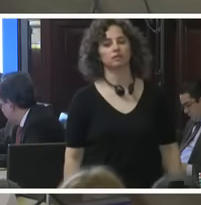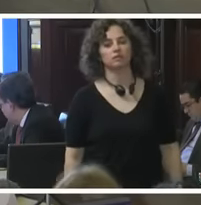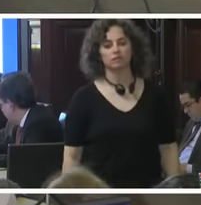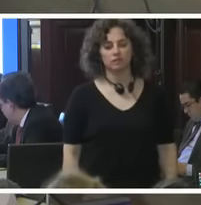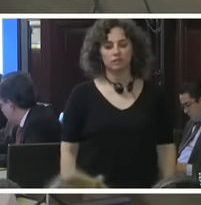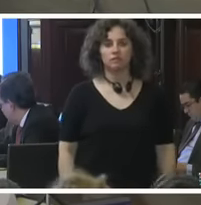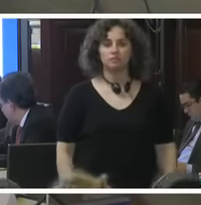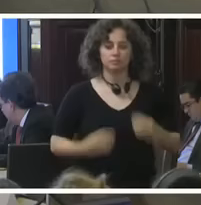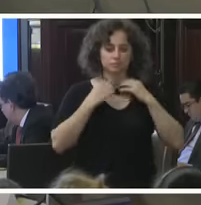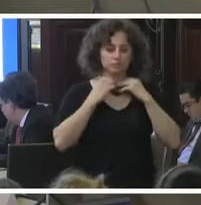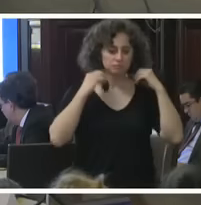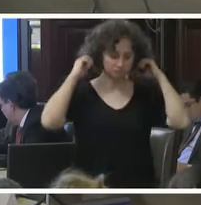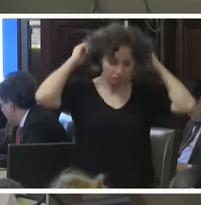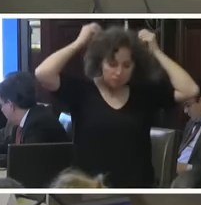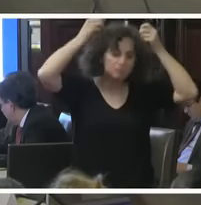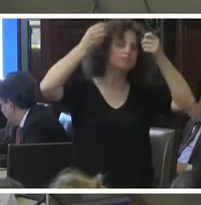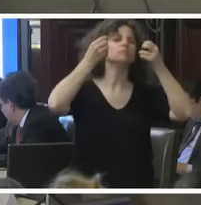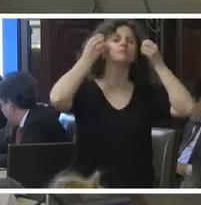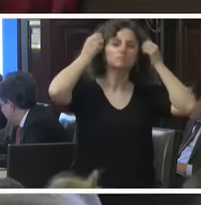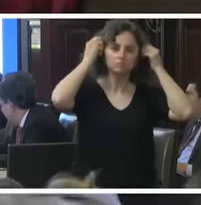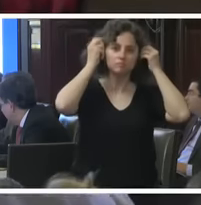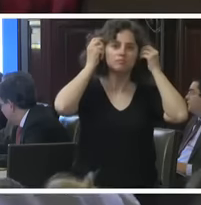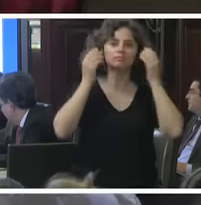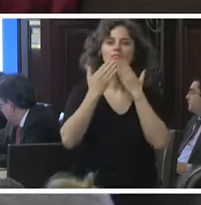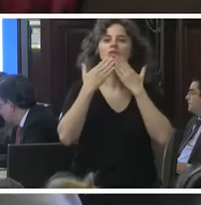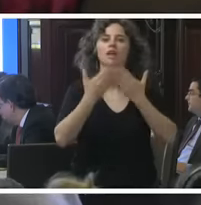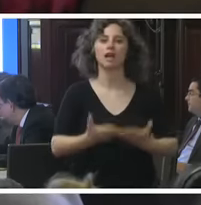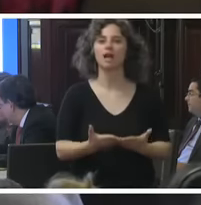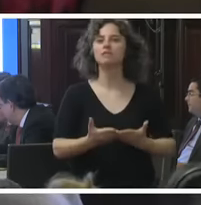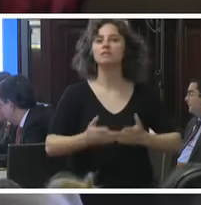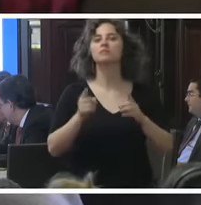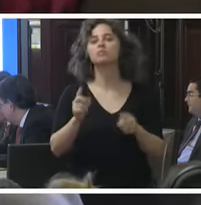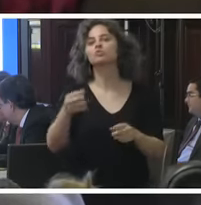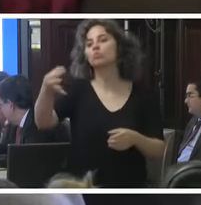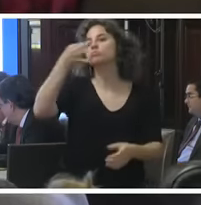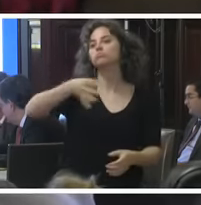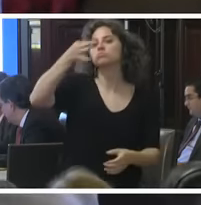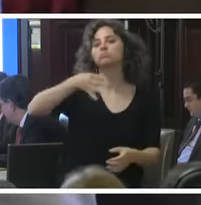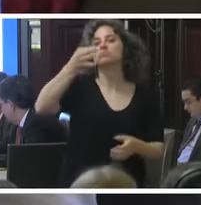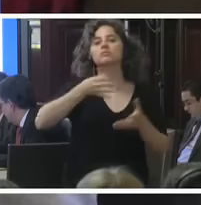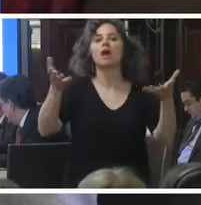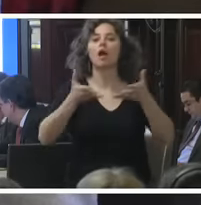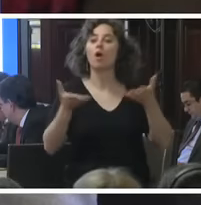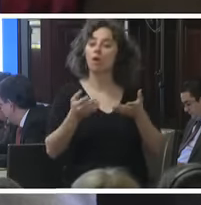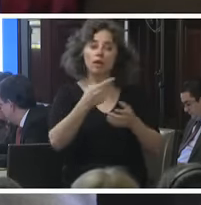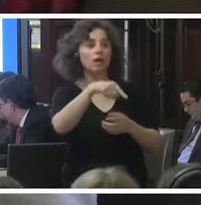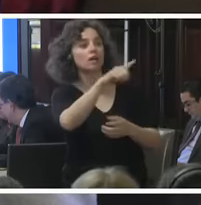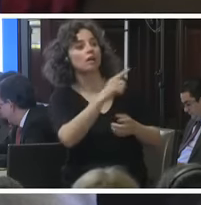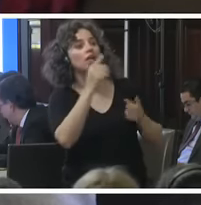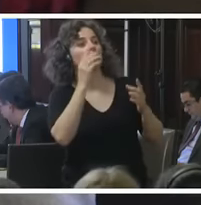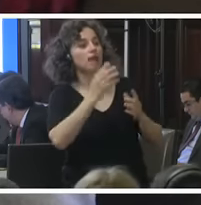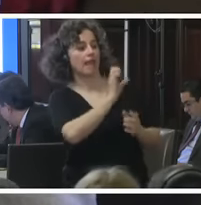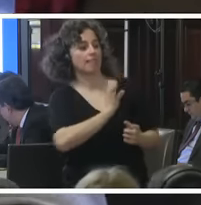Muchísimas gracias por su declaración. Ahora invito al Honorable